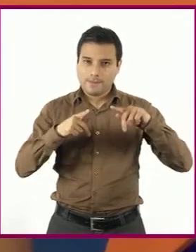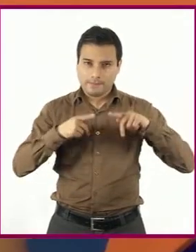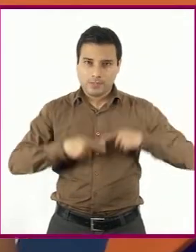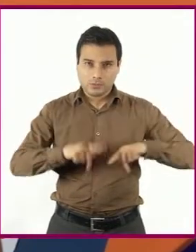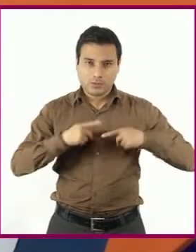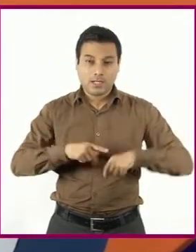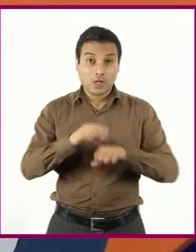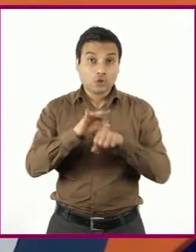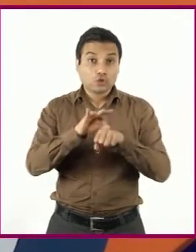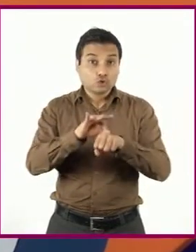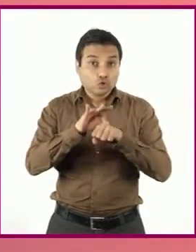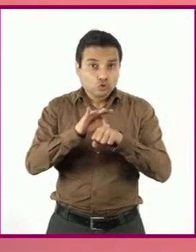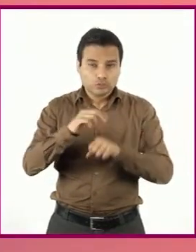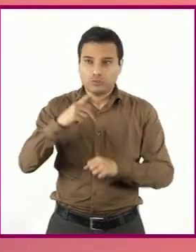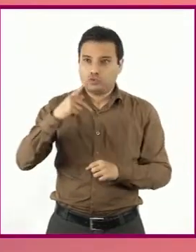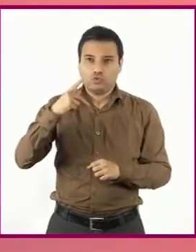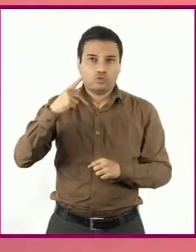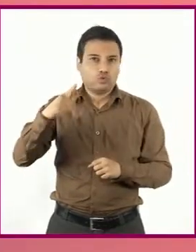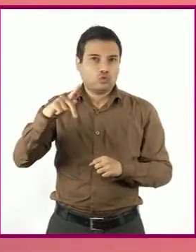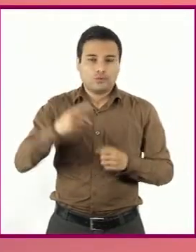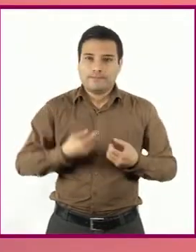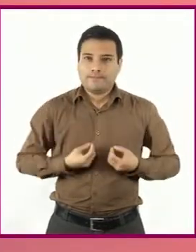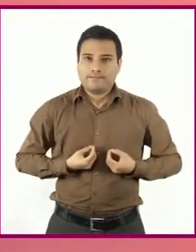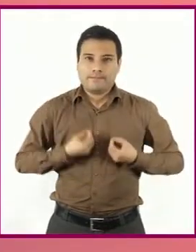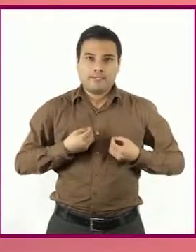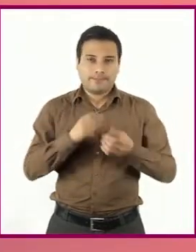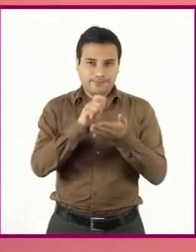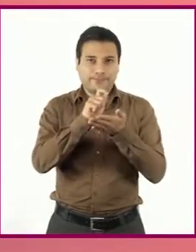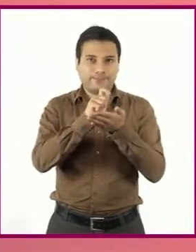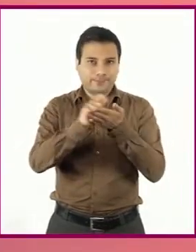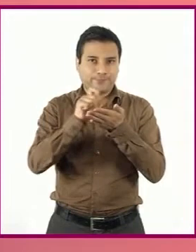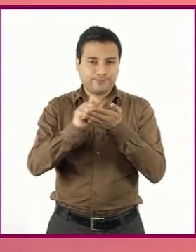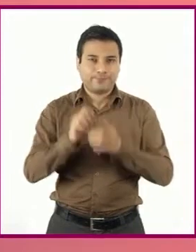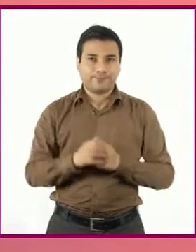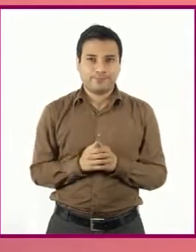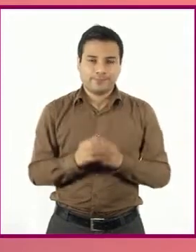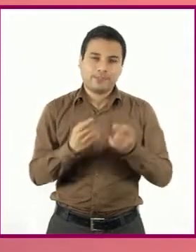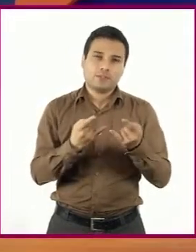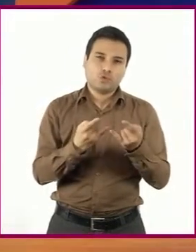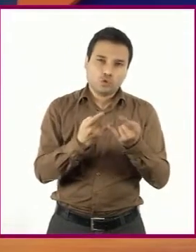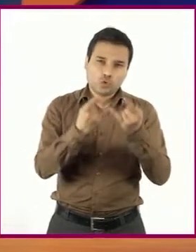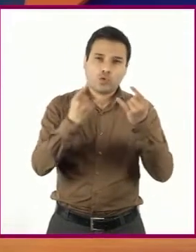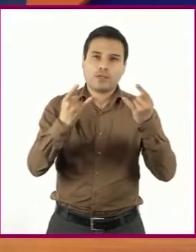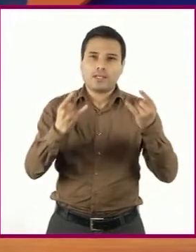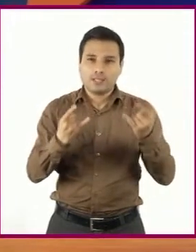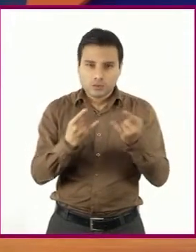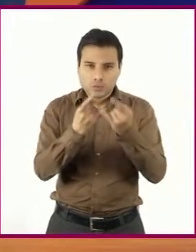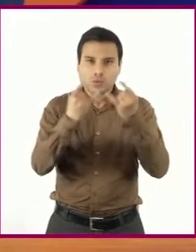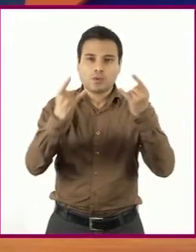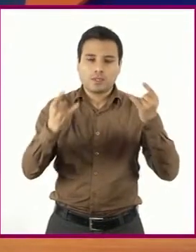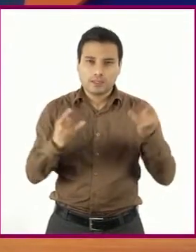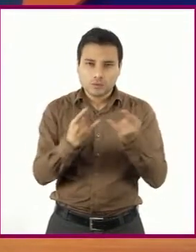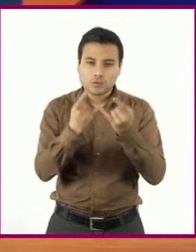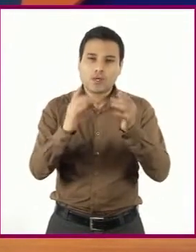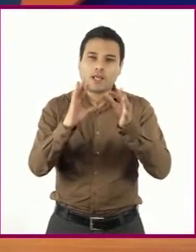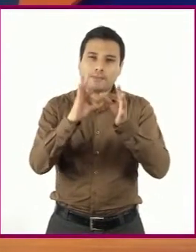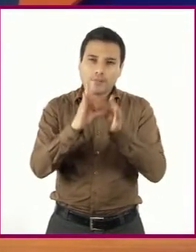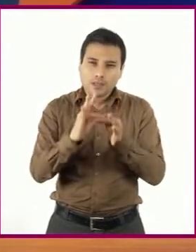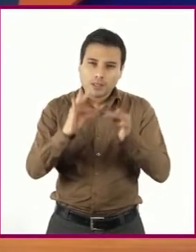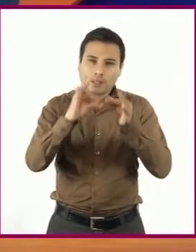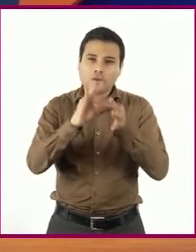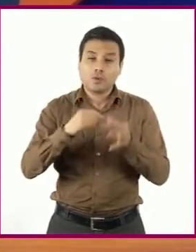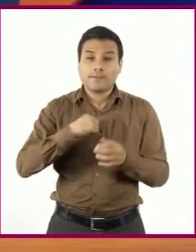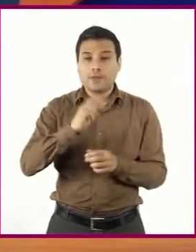vida, relata su historia y refleja en cada escena que recuerda sus